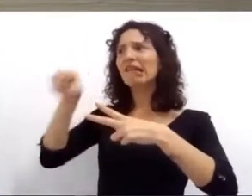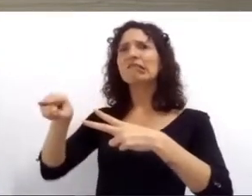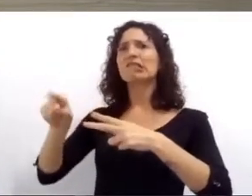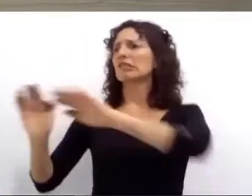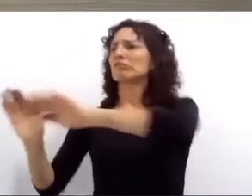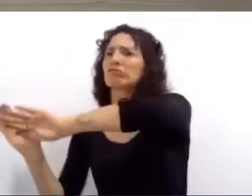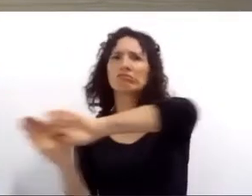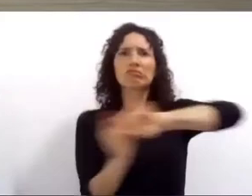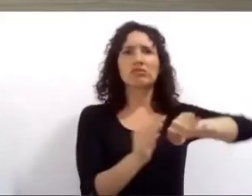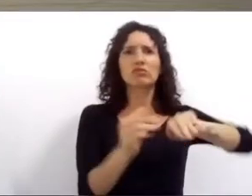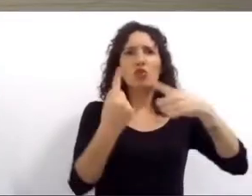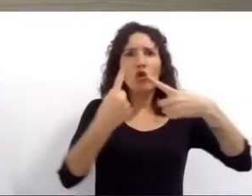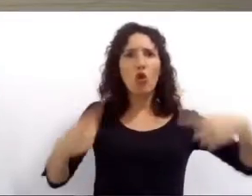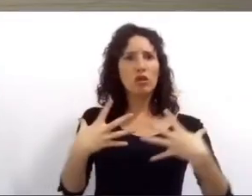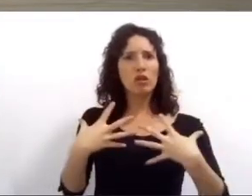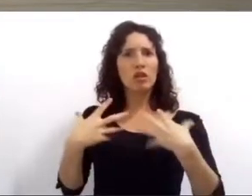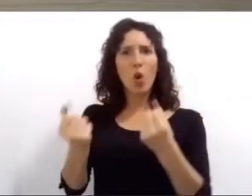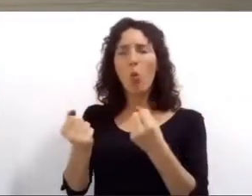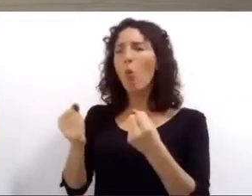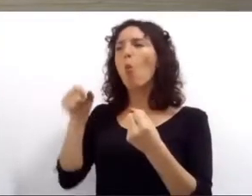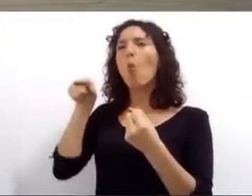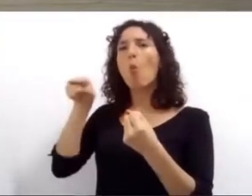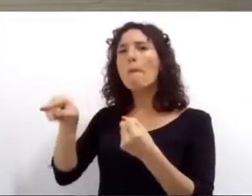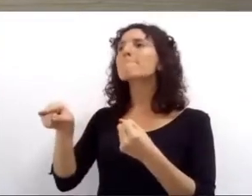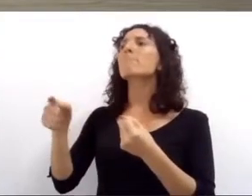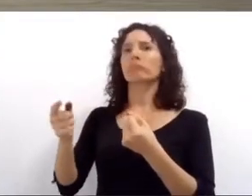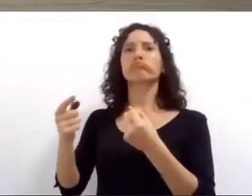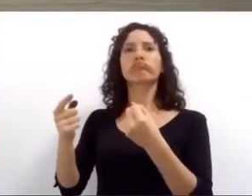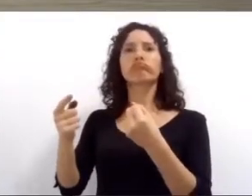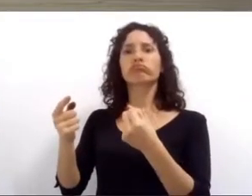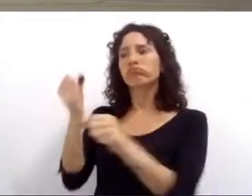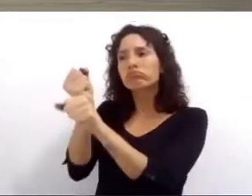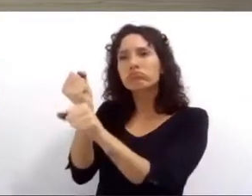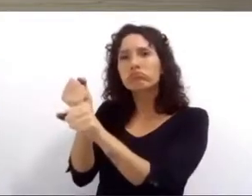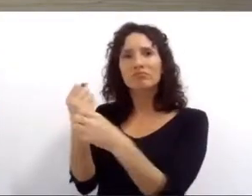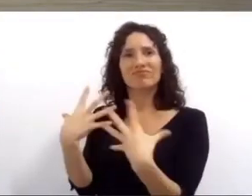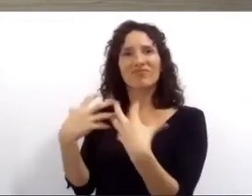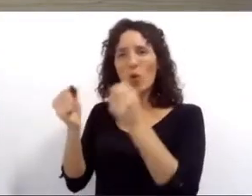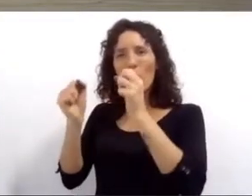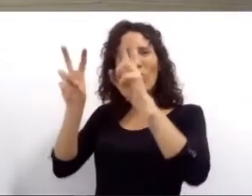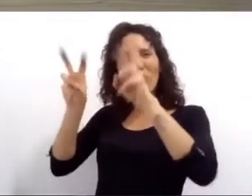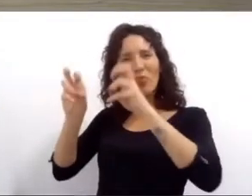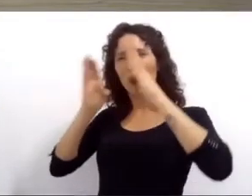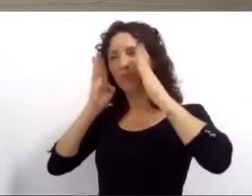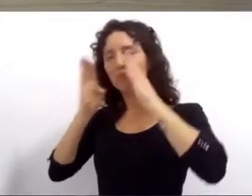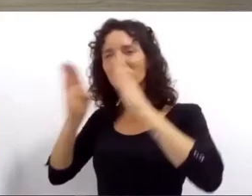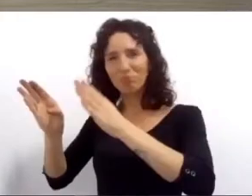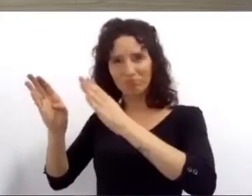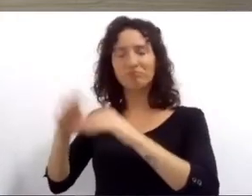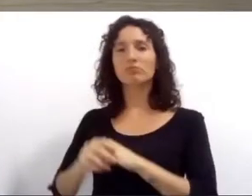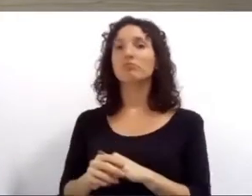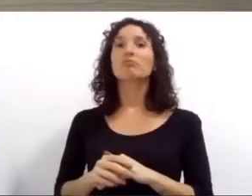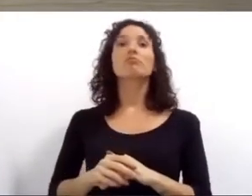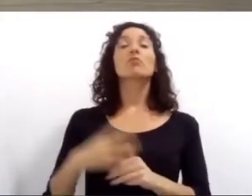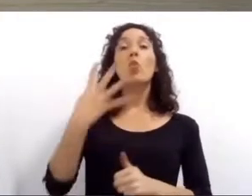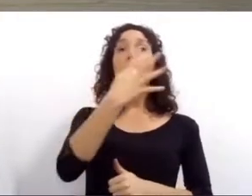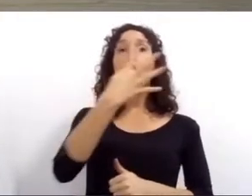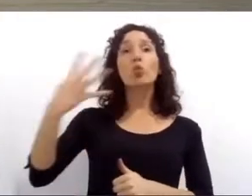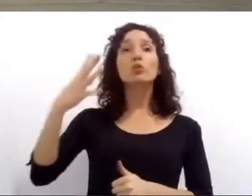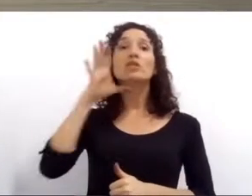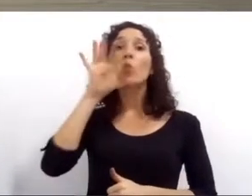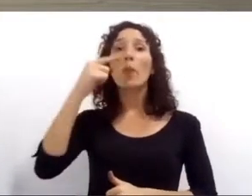equipar al personal de la salud y brindarles elementos de protección. Se produjeron en tiempo récord 450